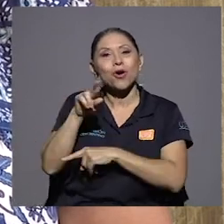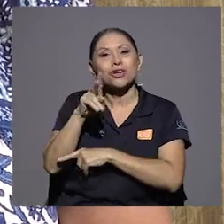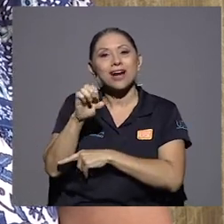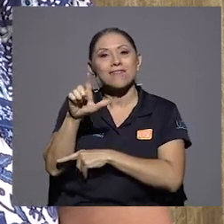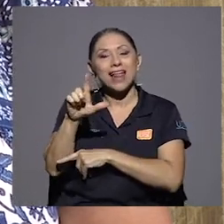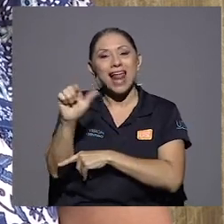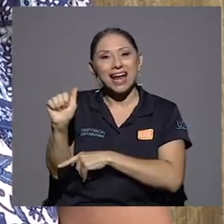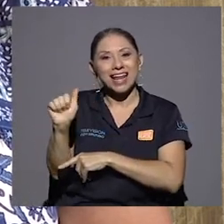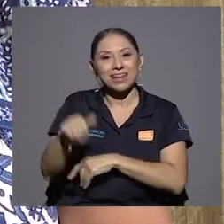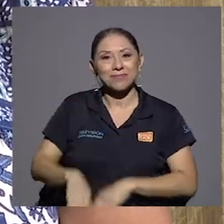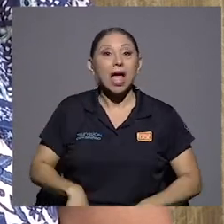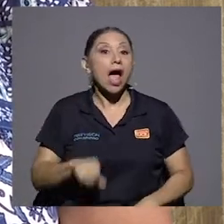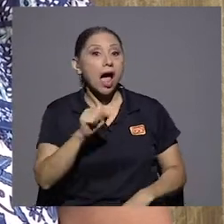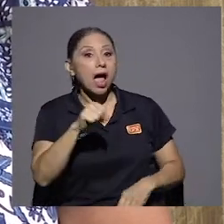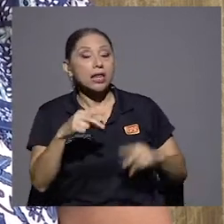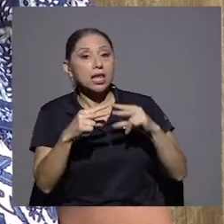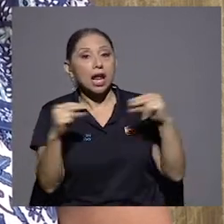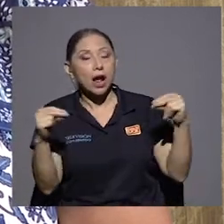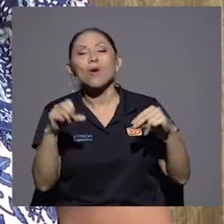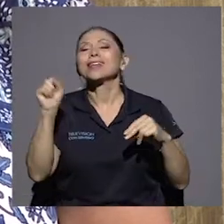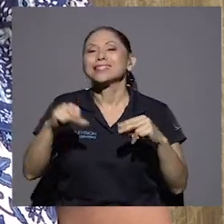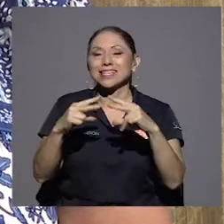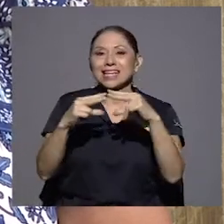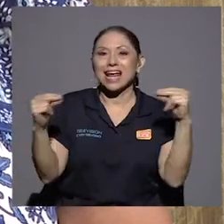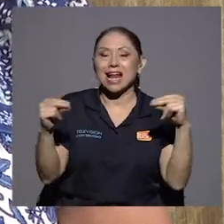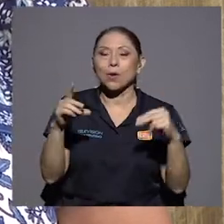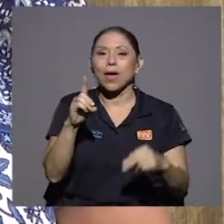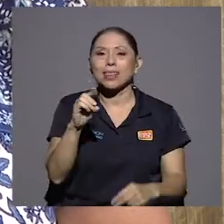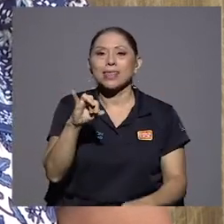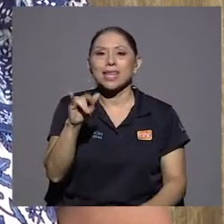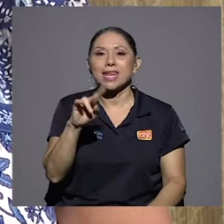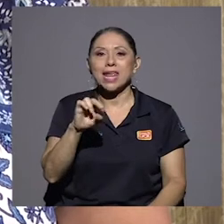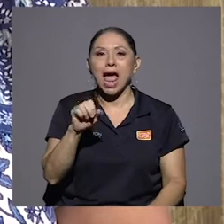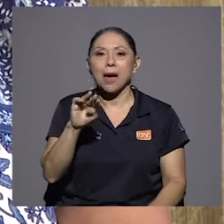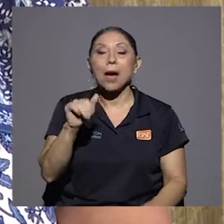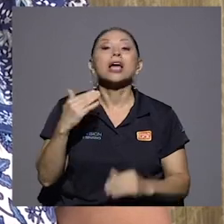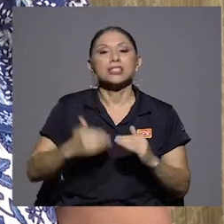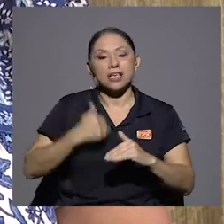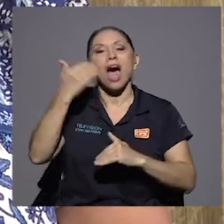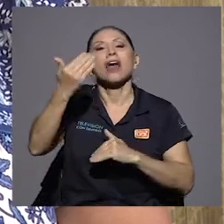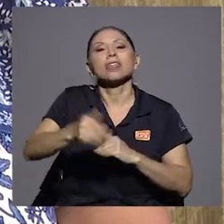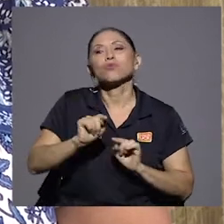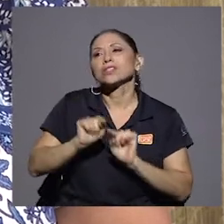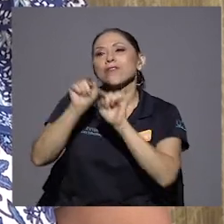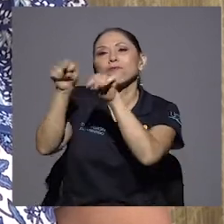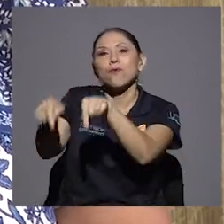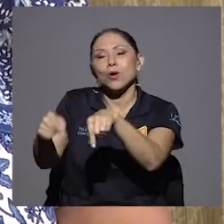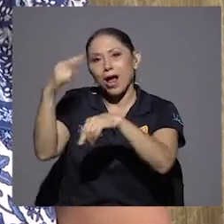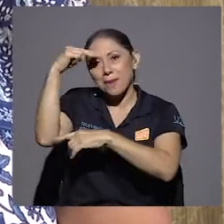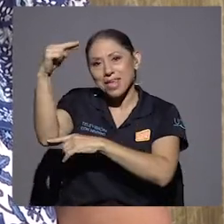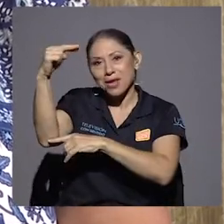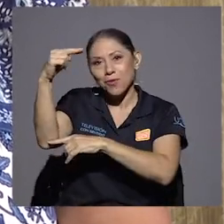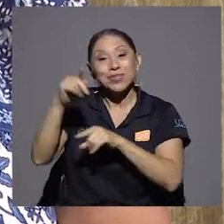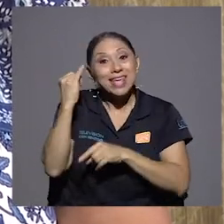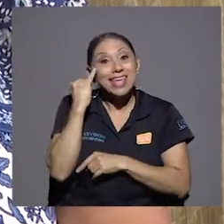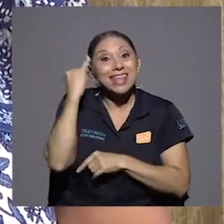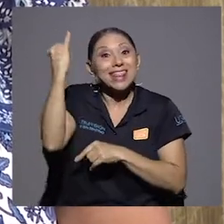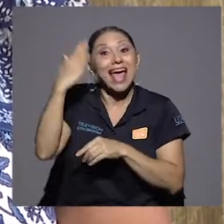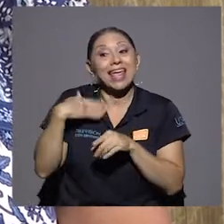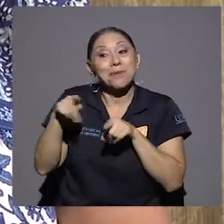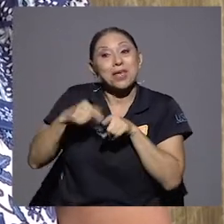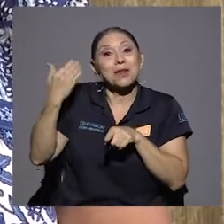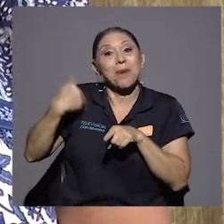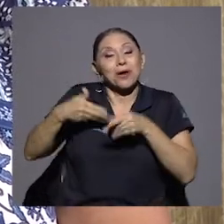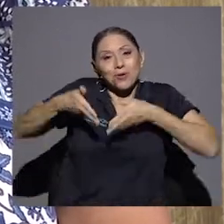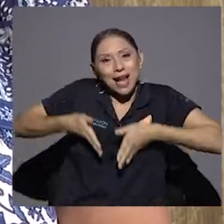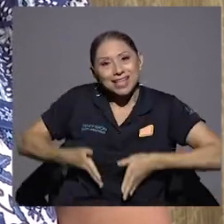en Diriamba. Y después ya se fueron para México. La idea era que mi hermano naciera en México. Pero se adelantó.